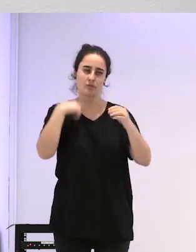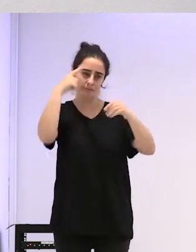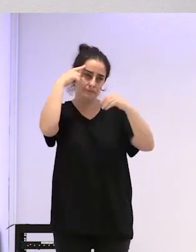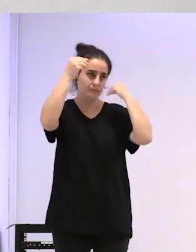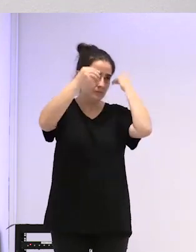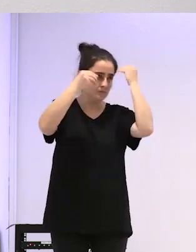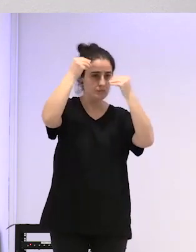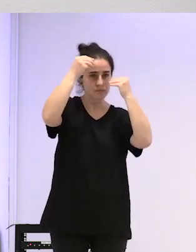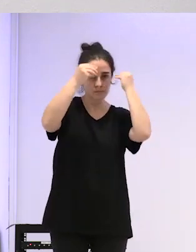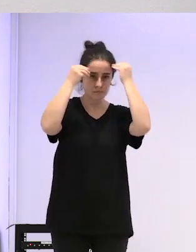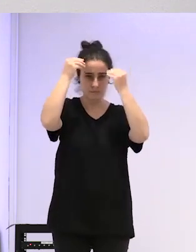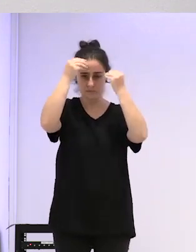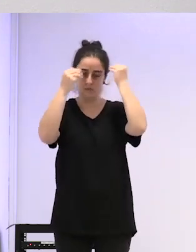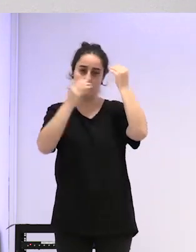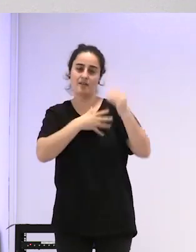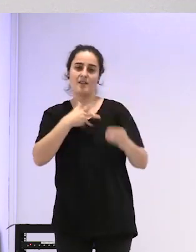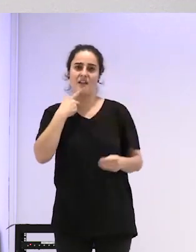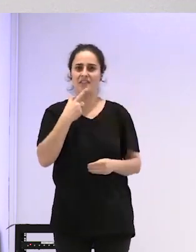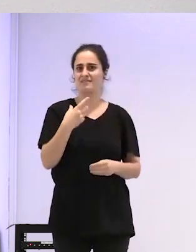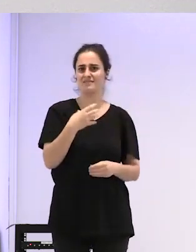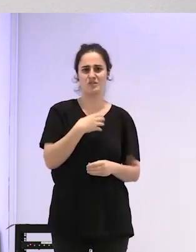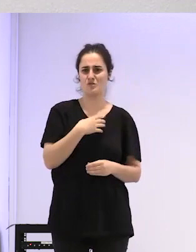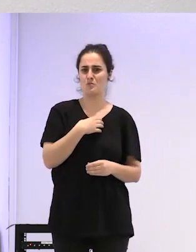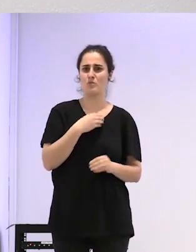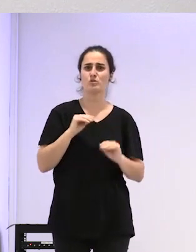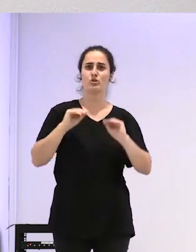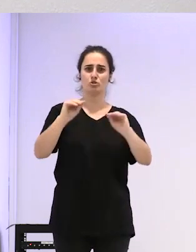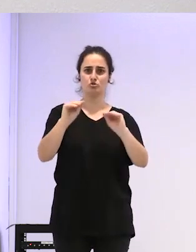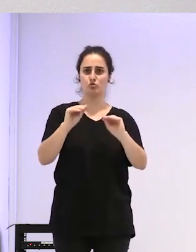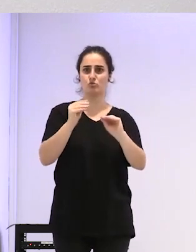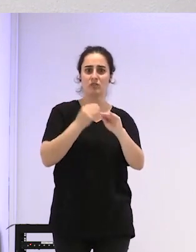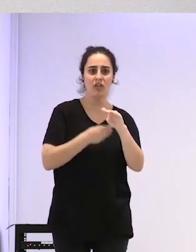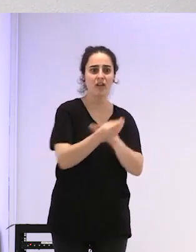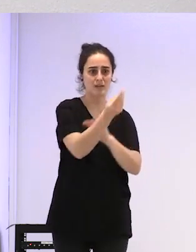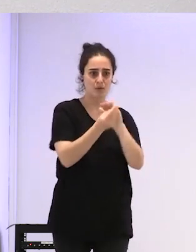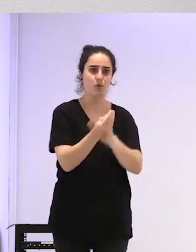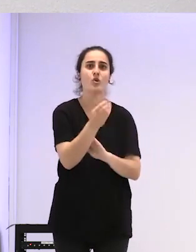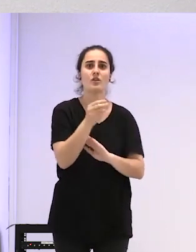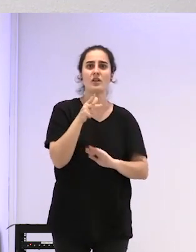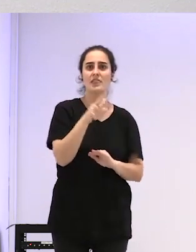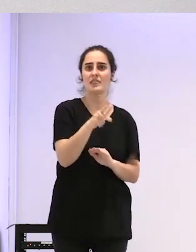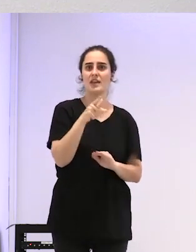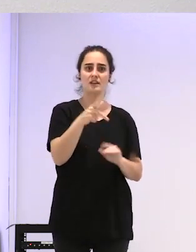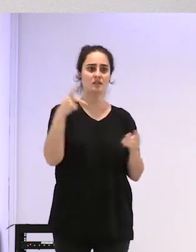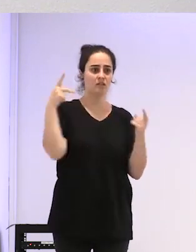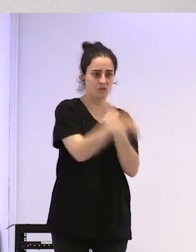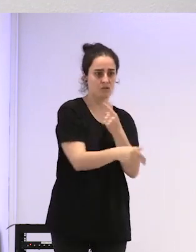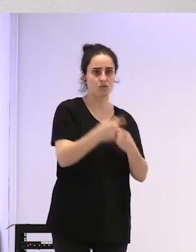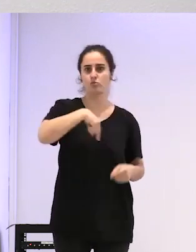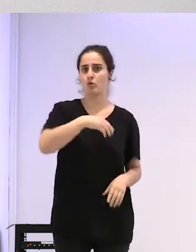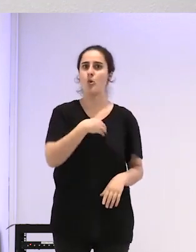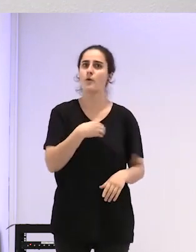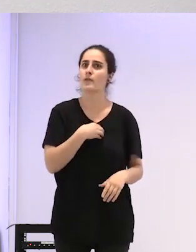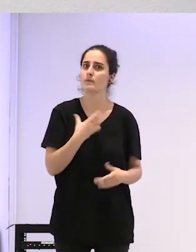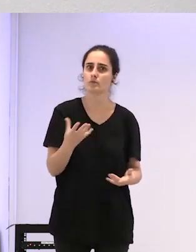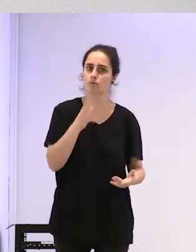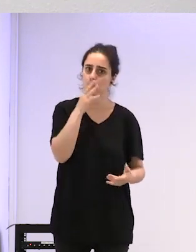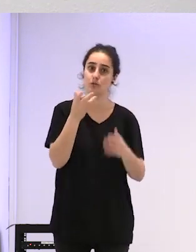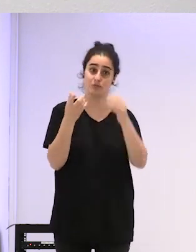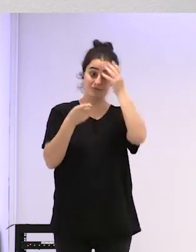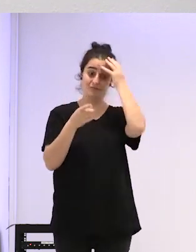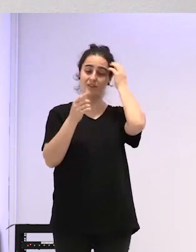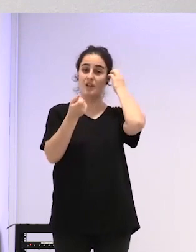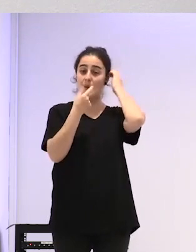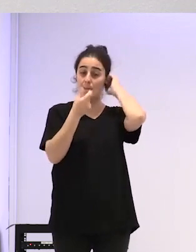cabeza no tenemos derecho a que estas personas se queden sino un derecho fundamental de todas las personas pues esta medicación la otra era la